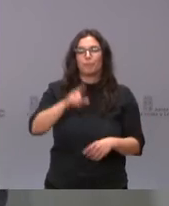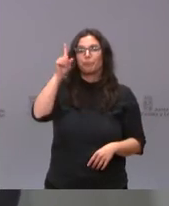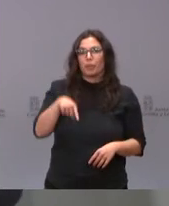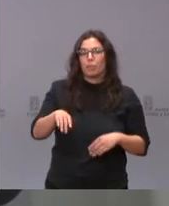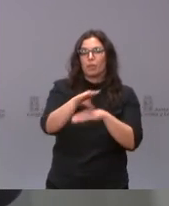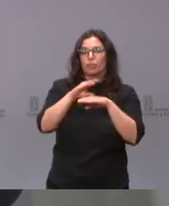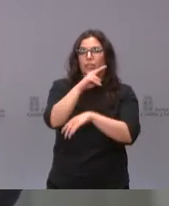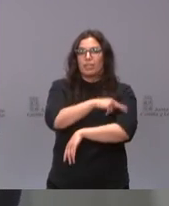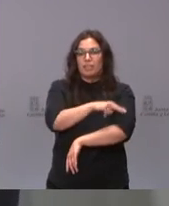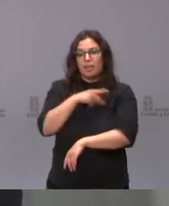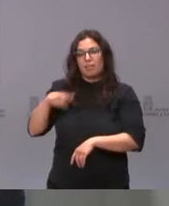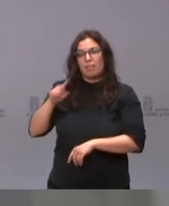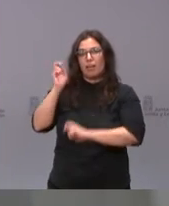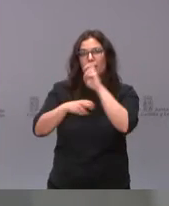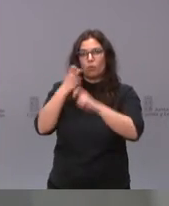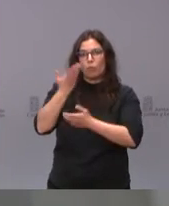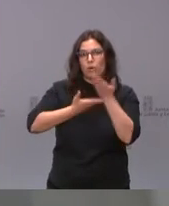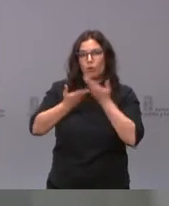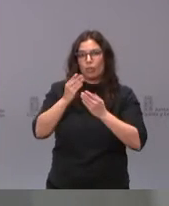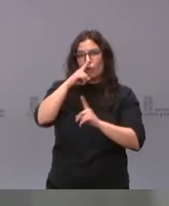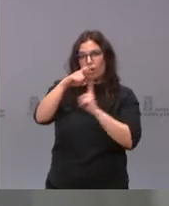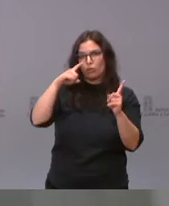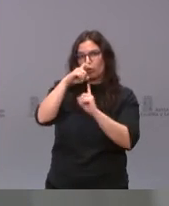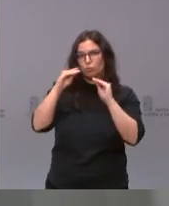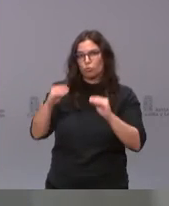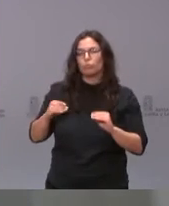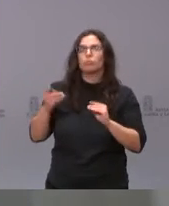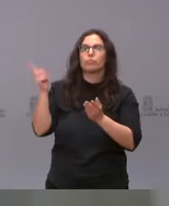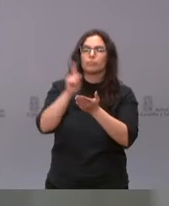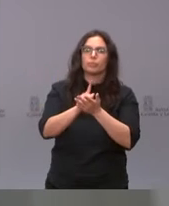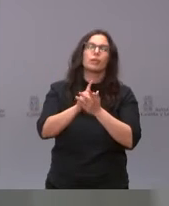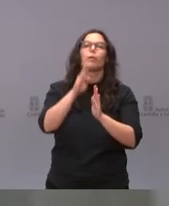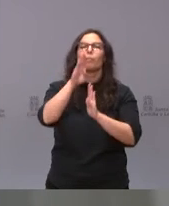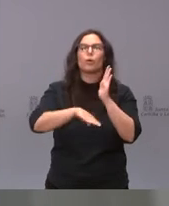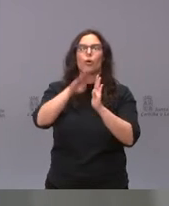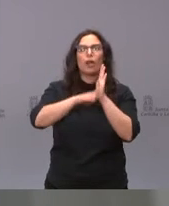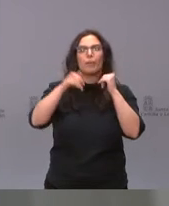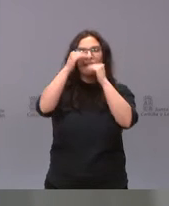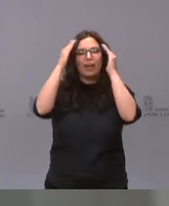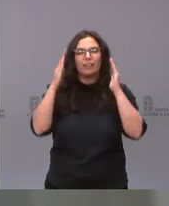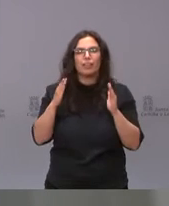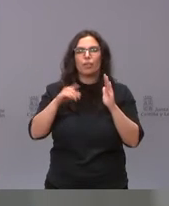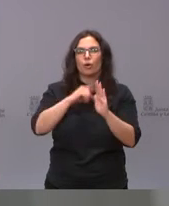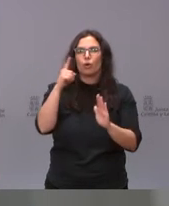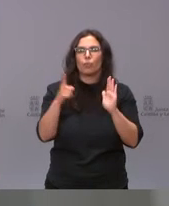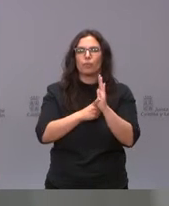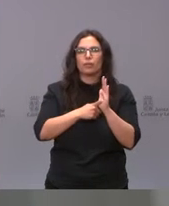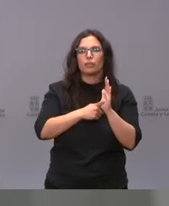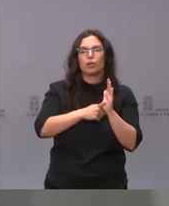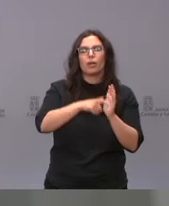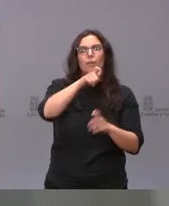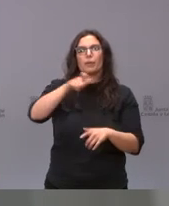Sanidad renueva su colaboración anual con el Programa de Atención Integral al Médico Enfermo. Saben ustedes que este es un programa